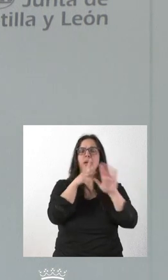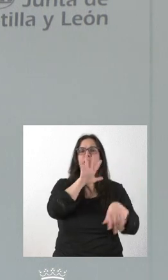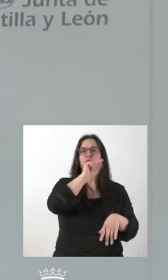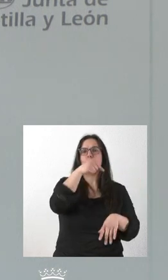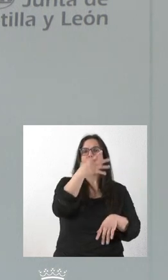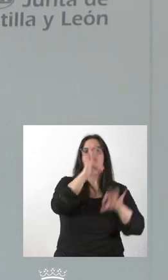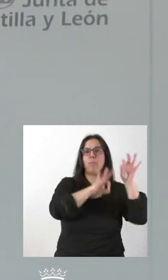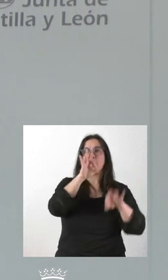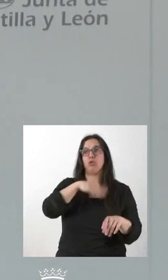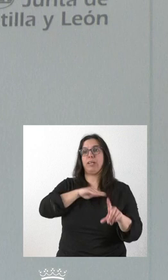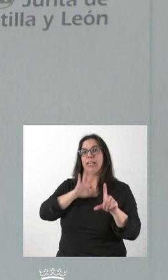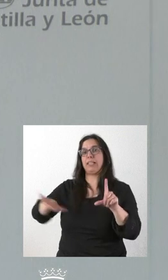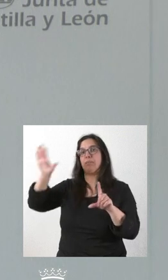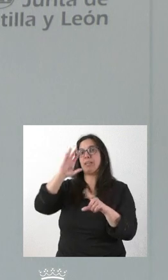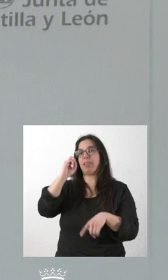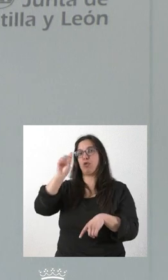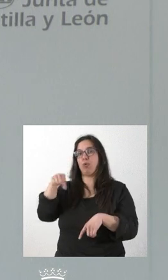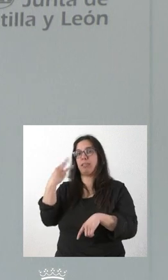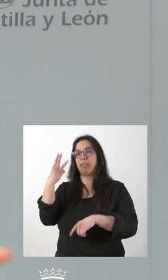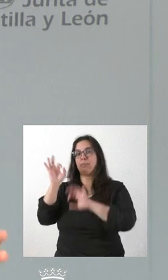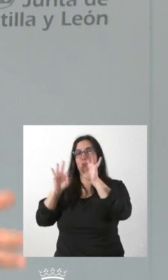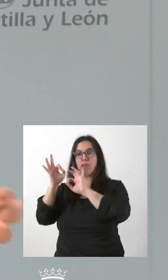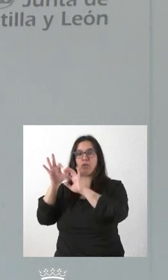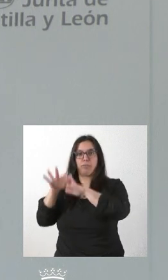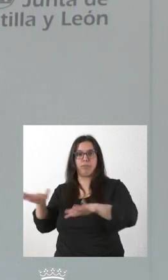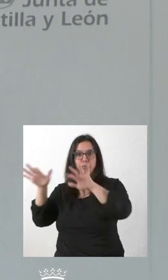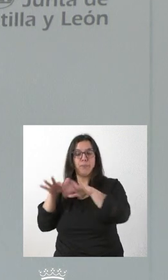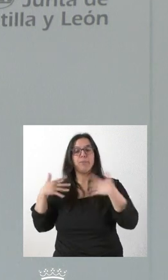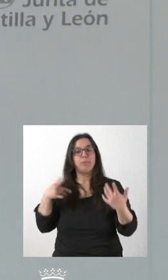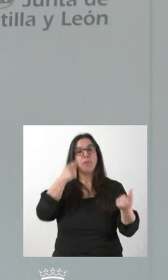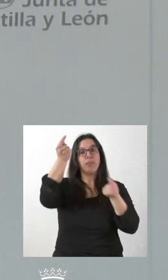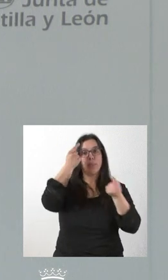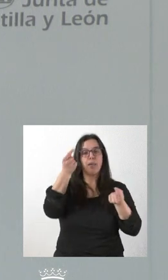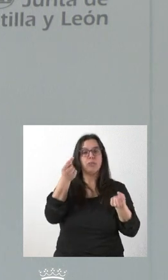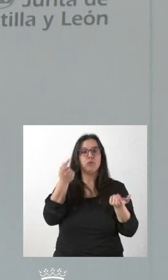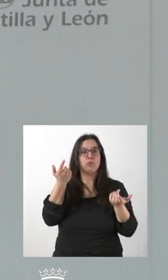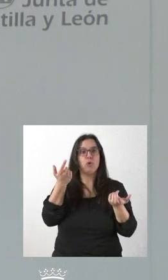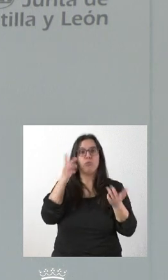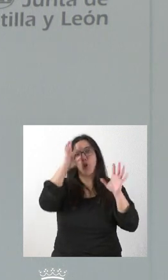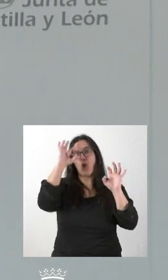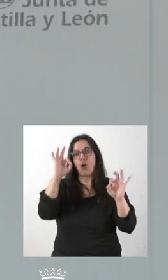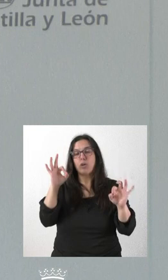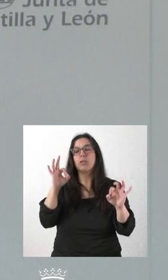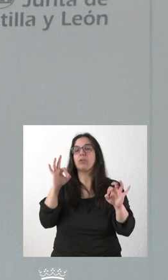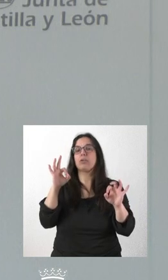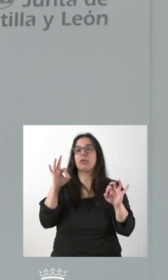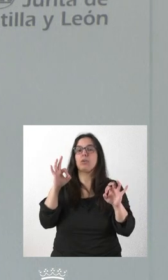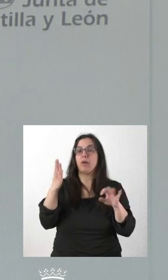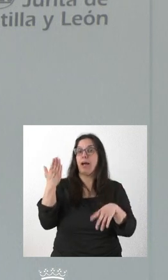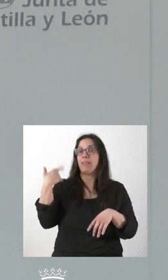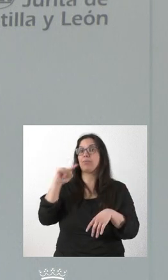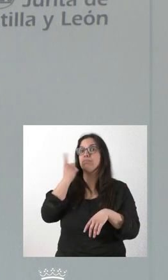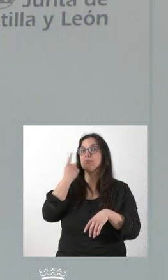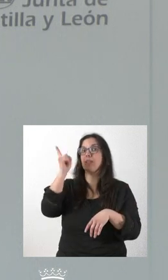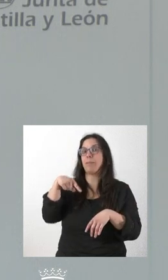frente al conjunto nacional del 0,3%. Son estos datos que son plenamente coherentes y consistentes con los que ayer conocíamos